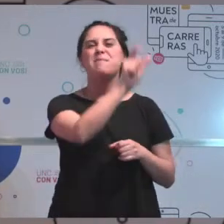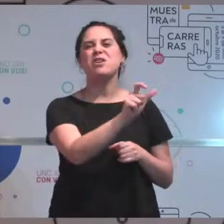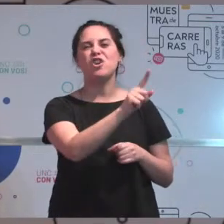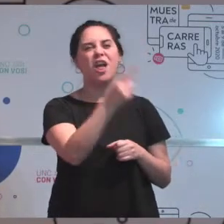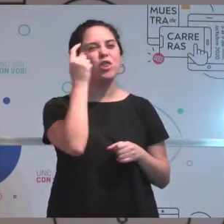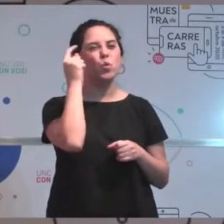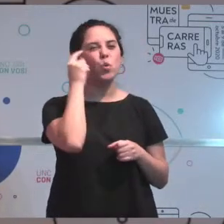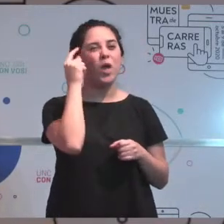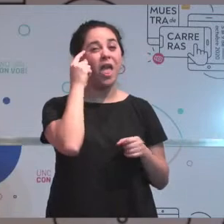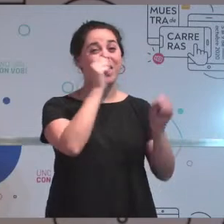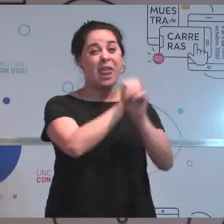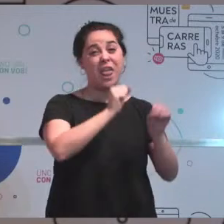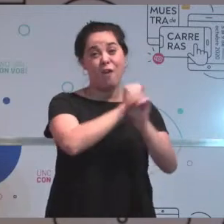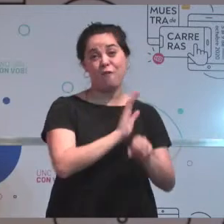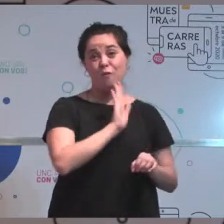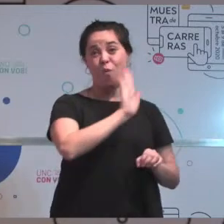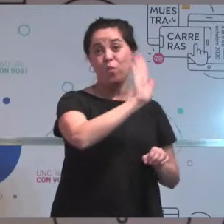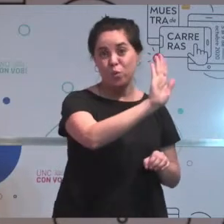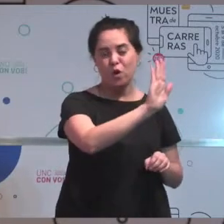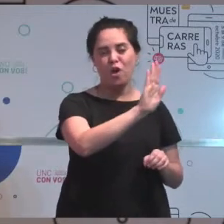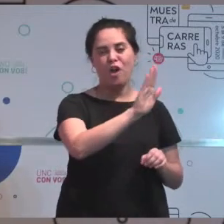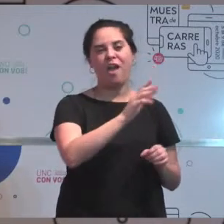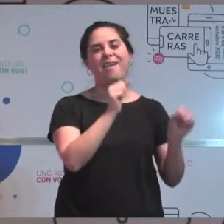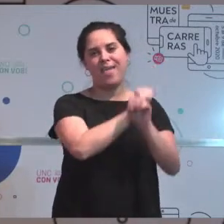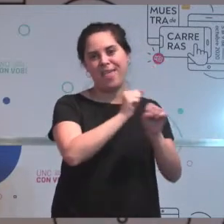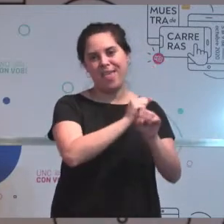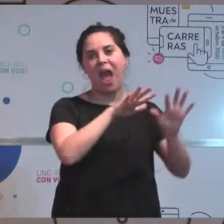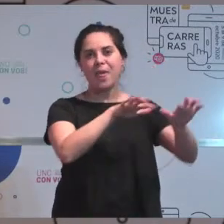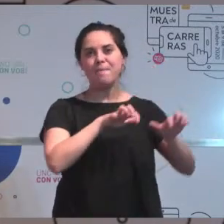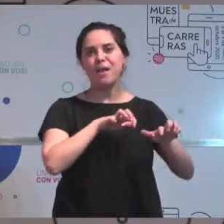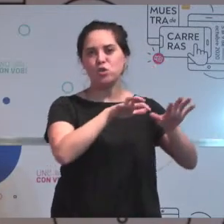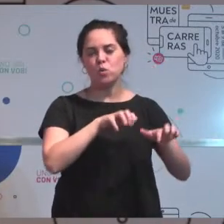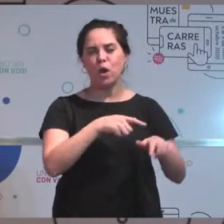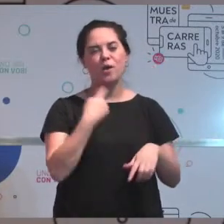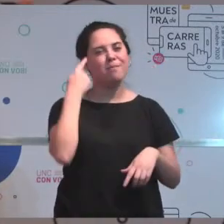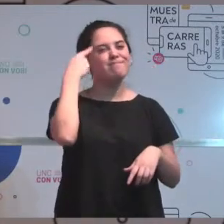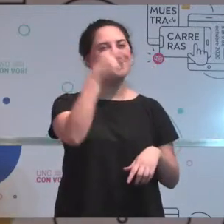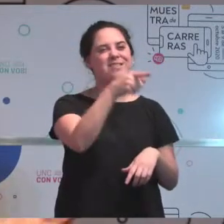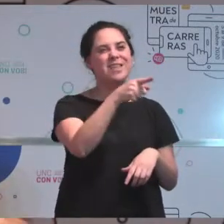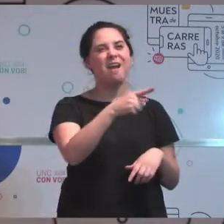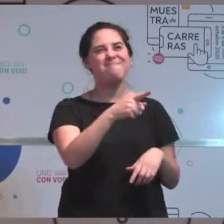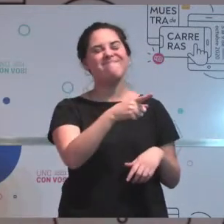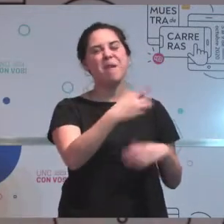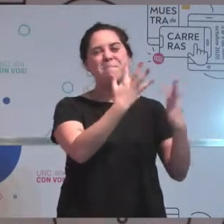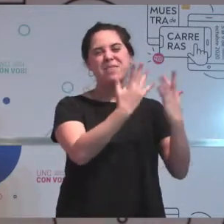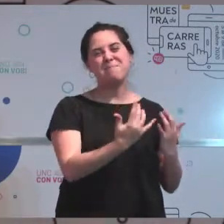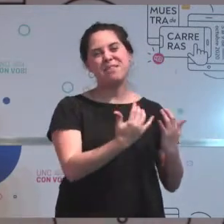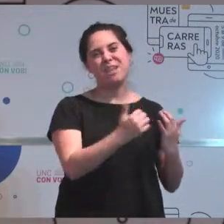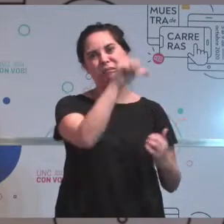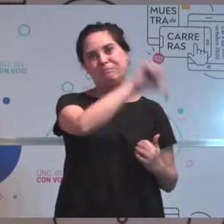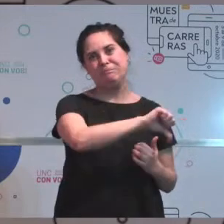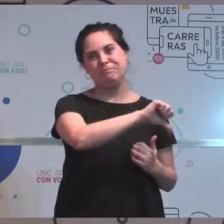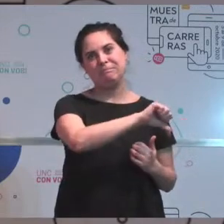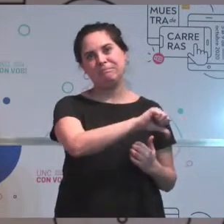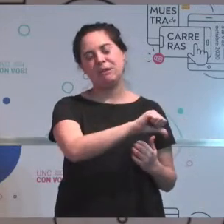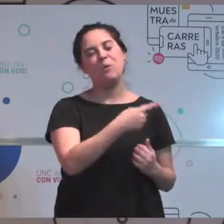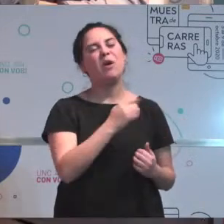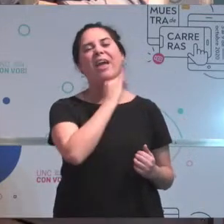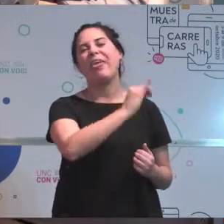ingeniería en agrimensura y quizás sienta que no es su fuerte la matemática, por ejemplo?